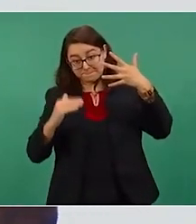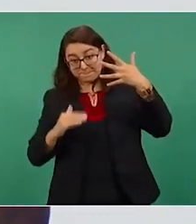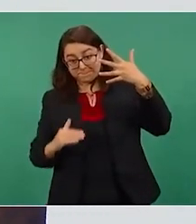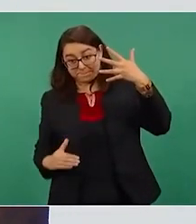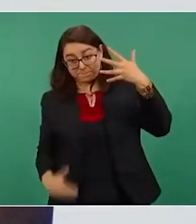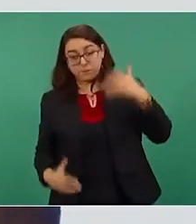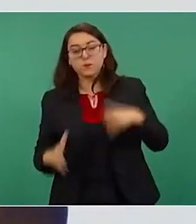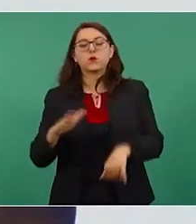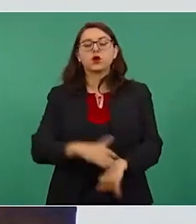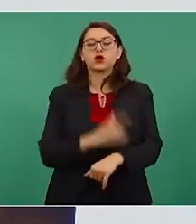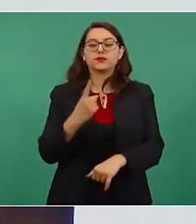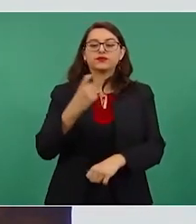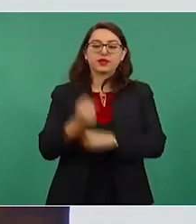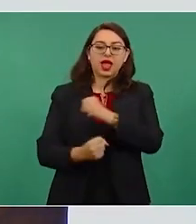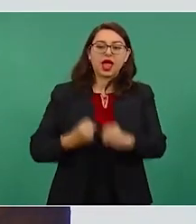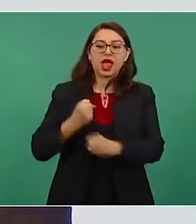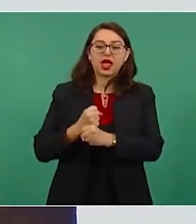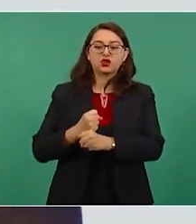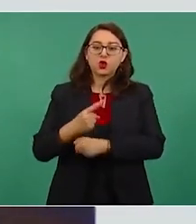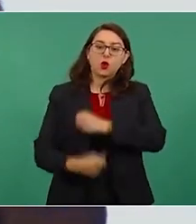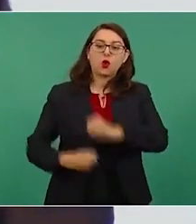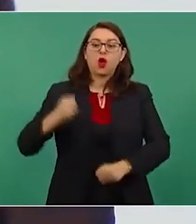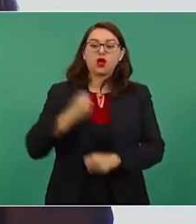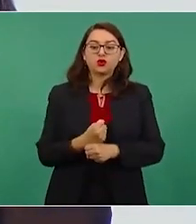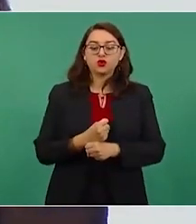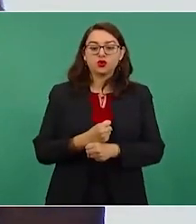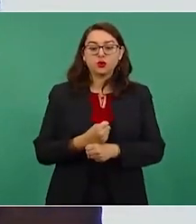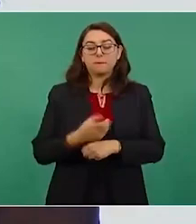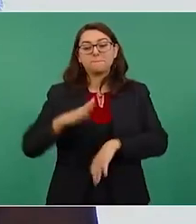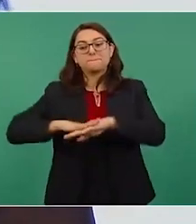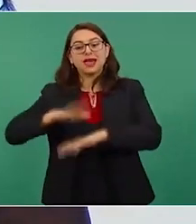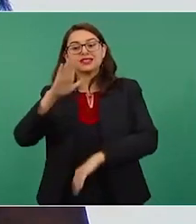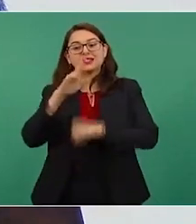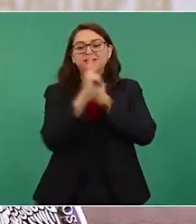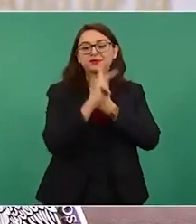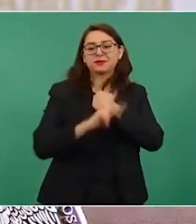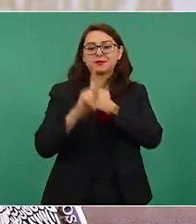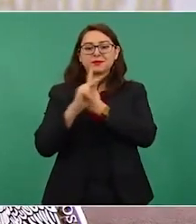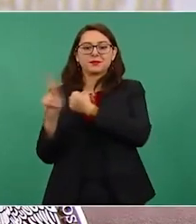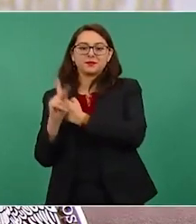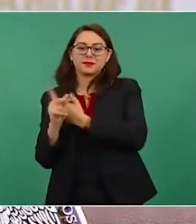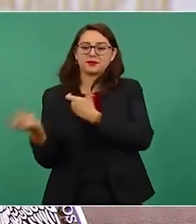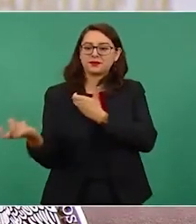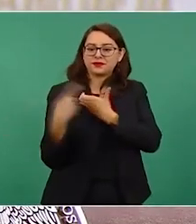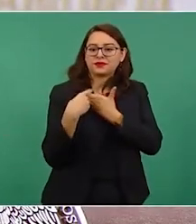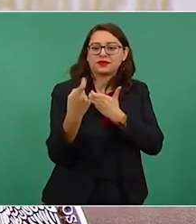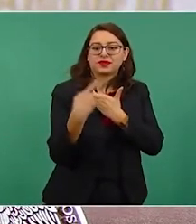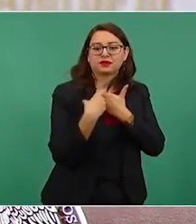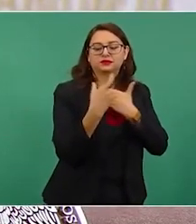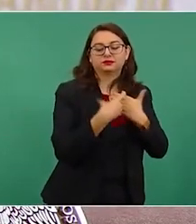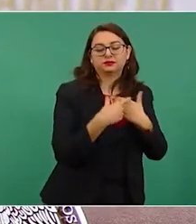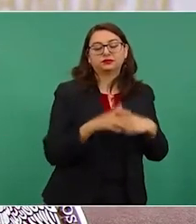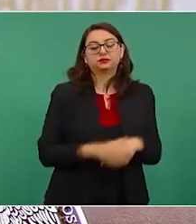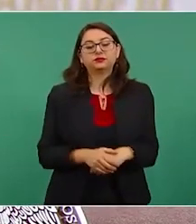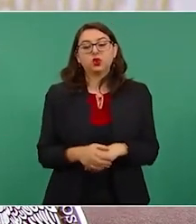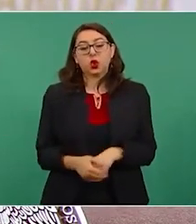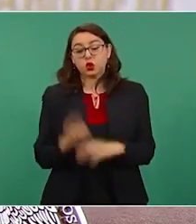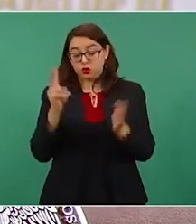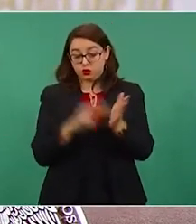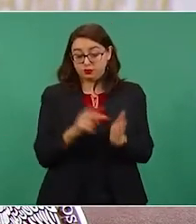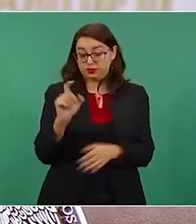porque cada año se incorporan nuevos países al estudio. Para 2020, el World Justice Project